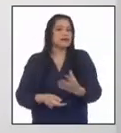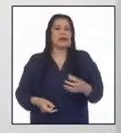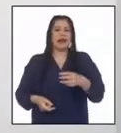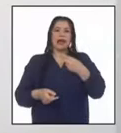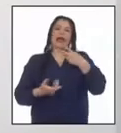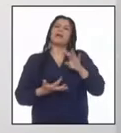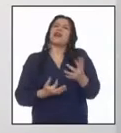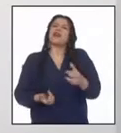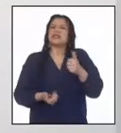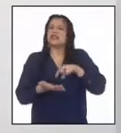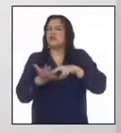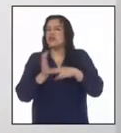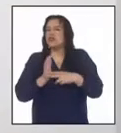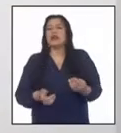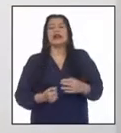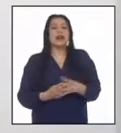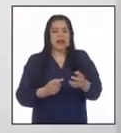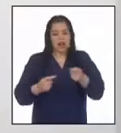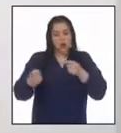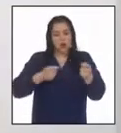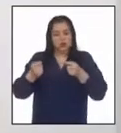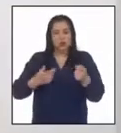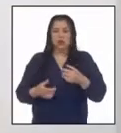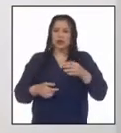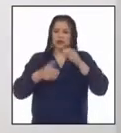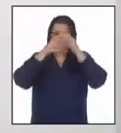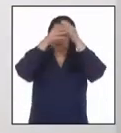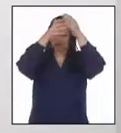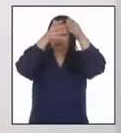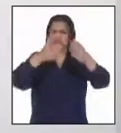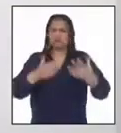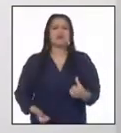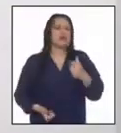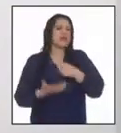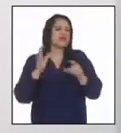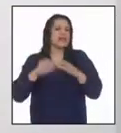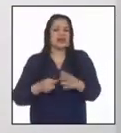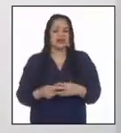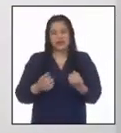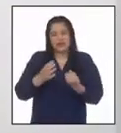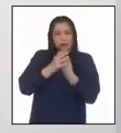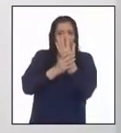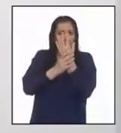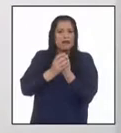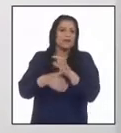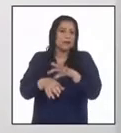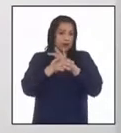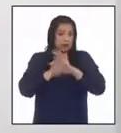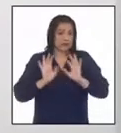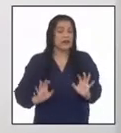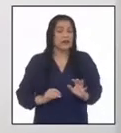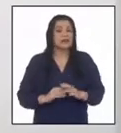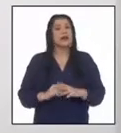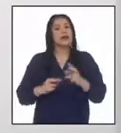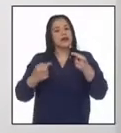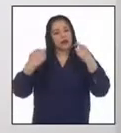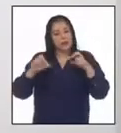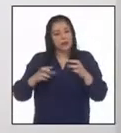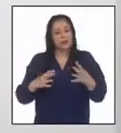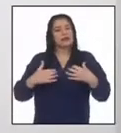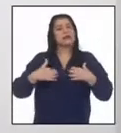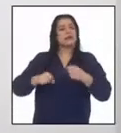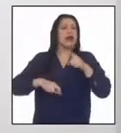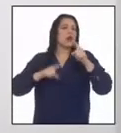herbolaria, que consiste en el manejo de conocimientos sobre las propiedades de hierbas y plantas medicinales, que permiten